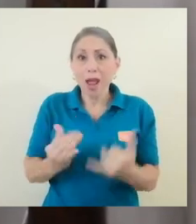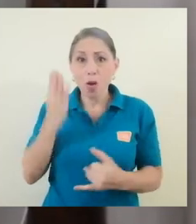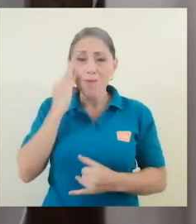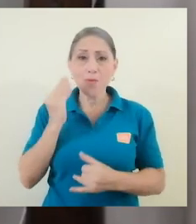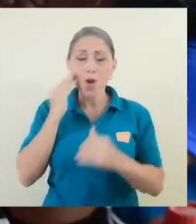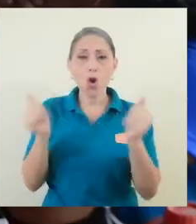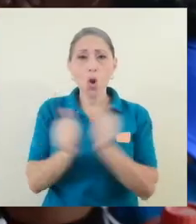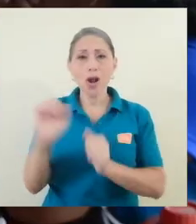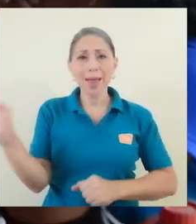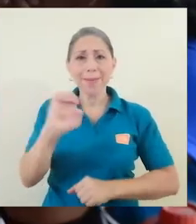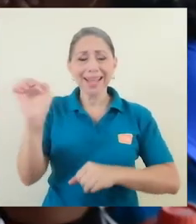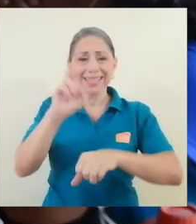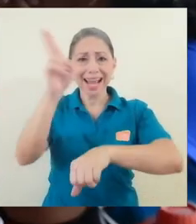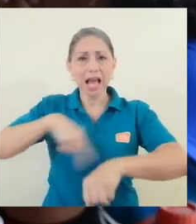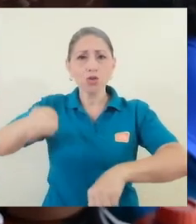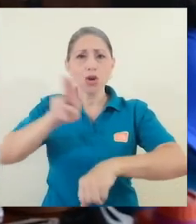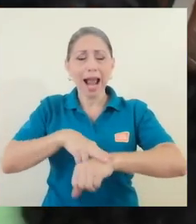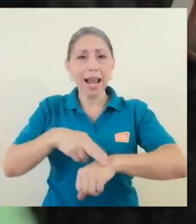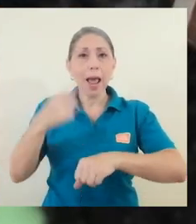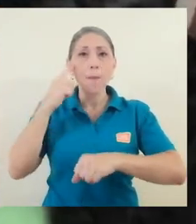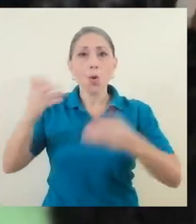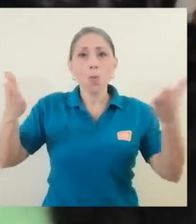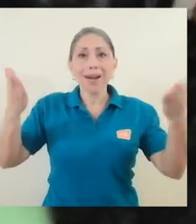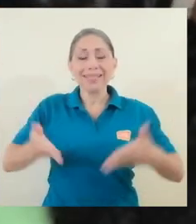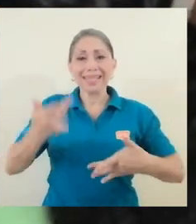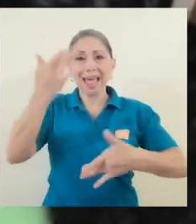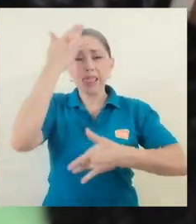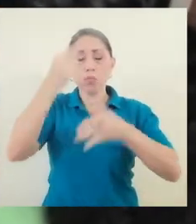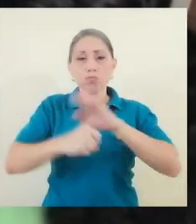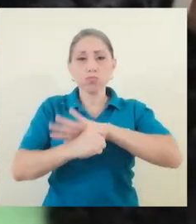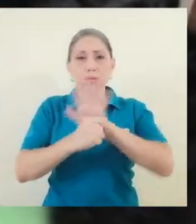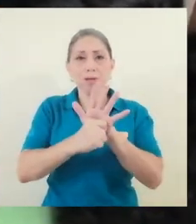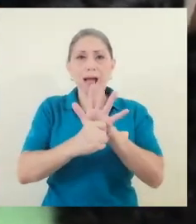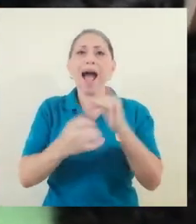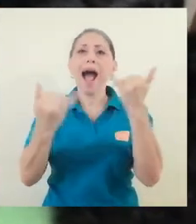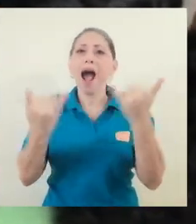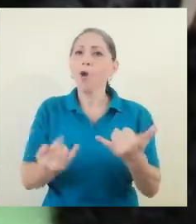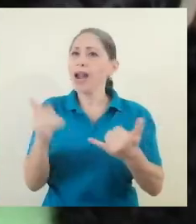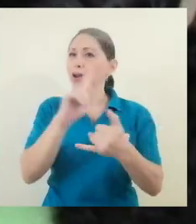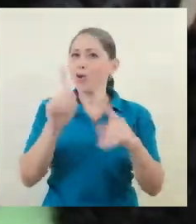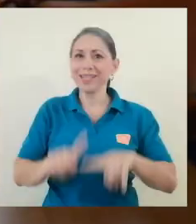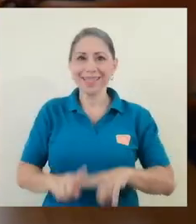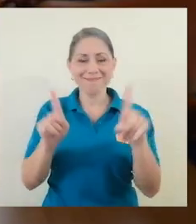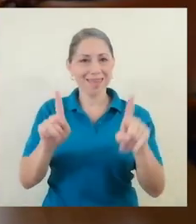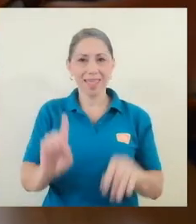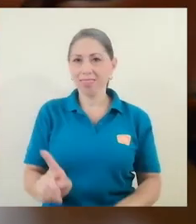días con la emergencia nacional debido a la presencia del coronavirus no es la excepción.